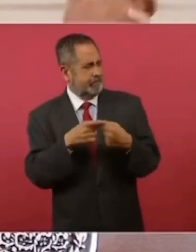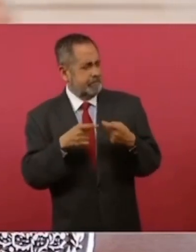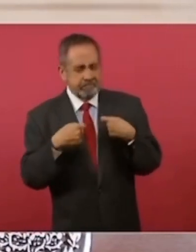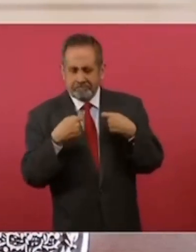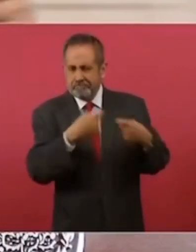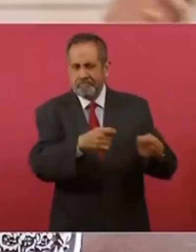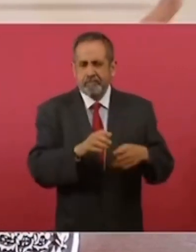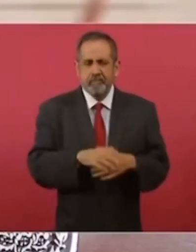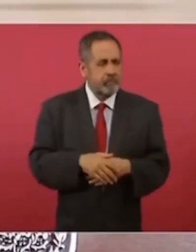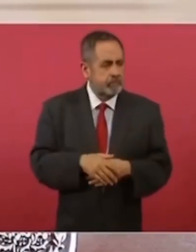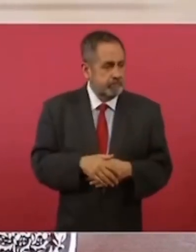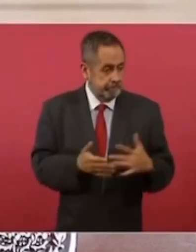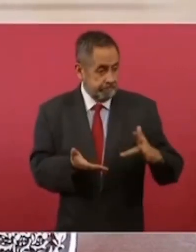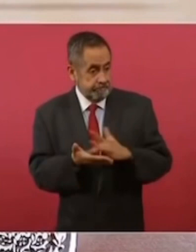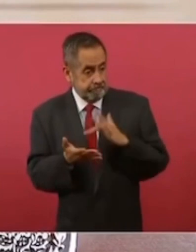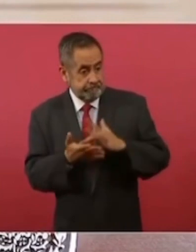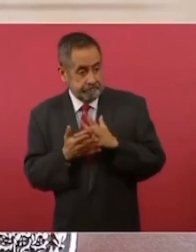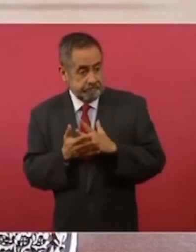fue como moneda de cambio.